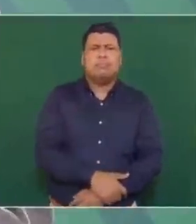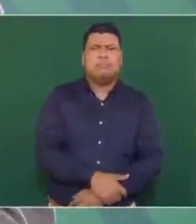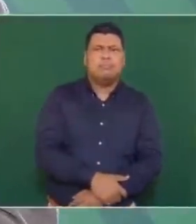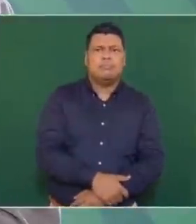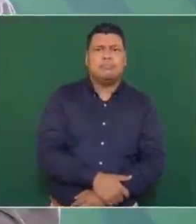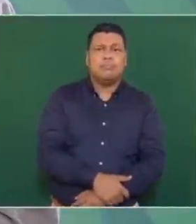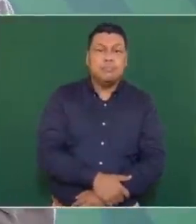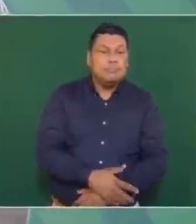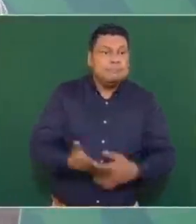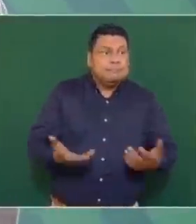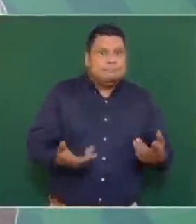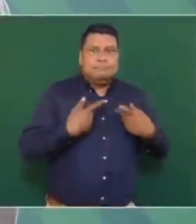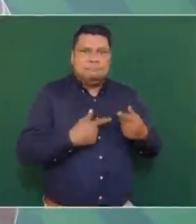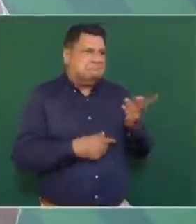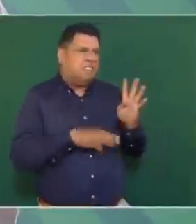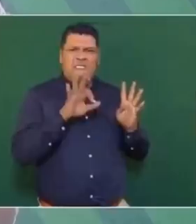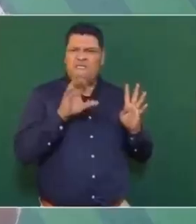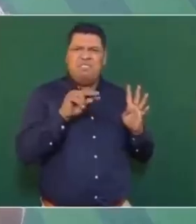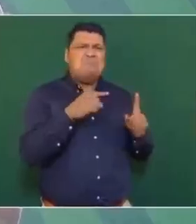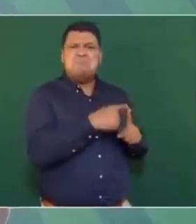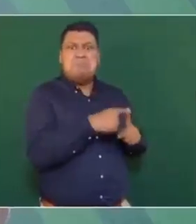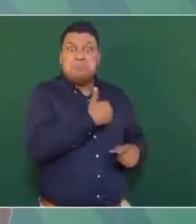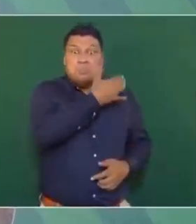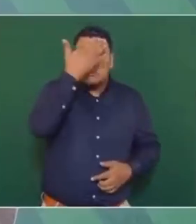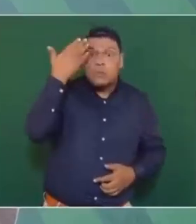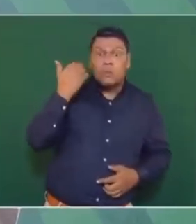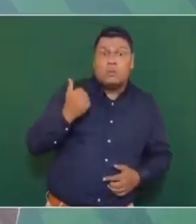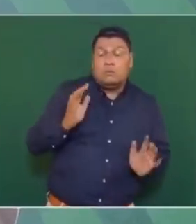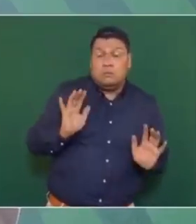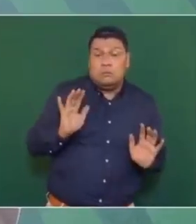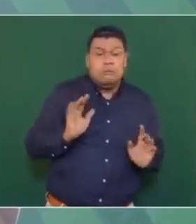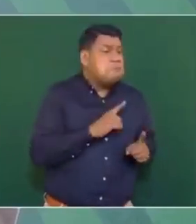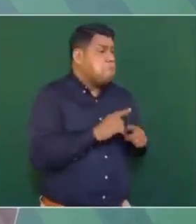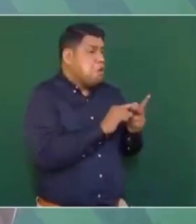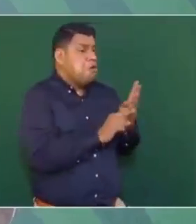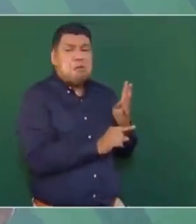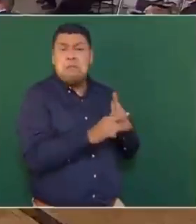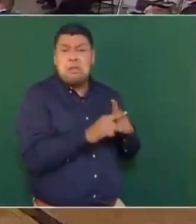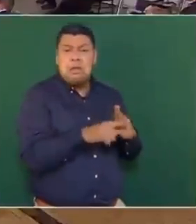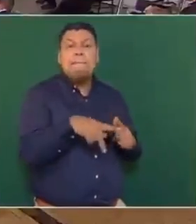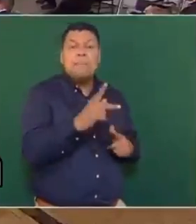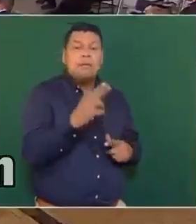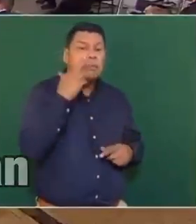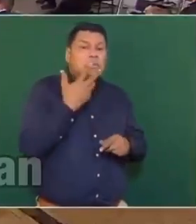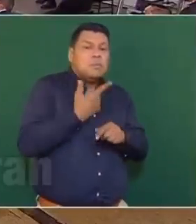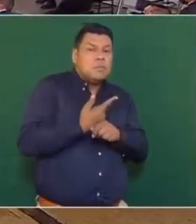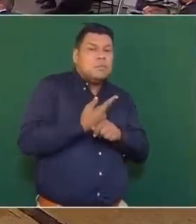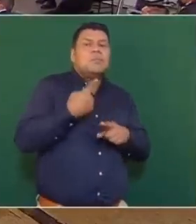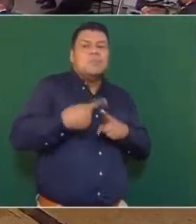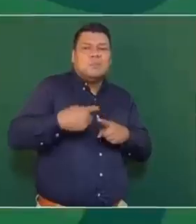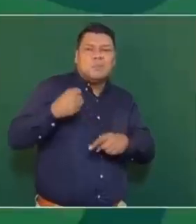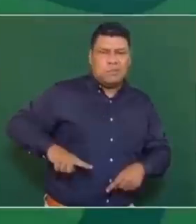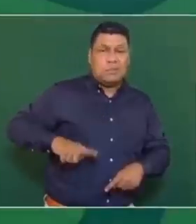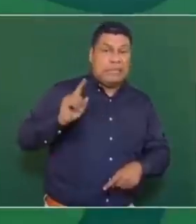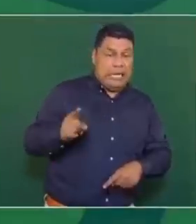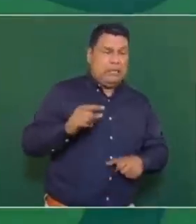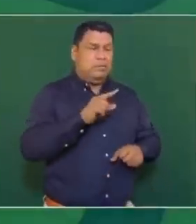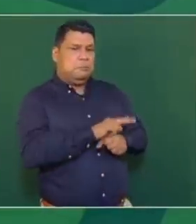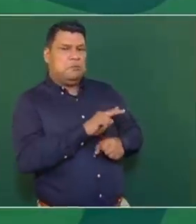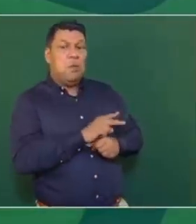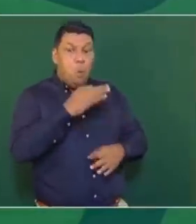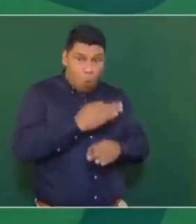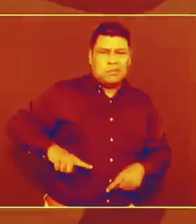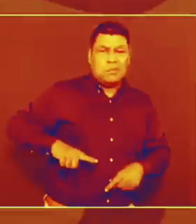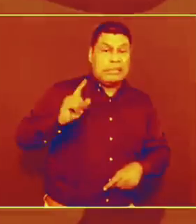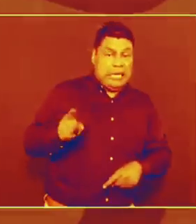Yo no sé quién eran los del Fonden, quienes estaban ahí antes, pero dependía del secretario de Gobernación. Ahora ya no hay